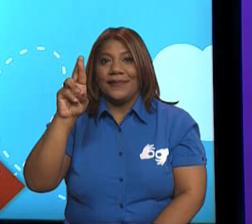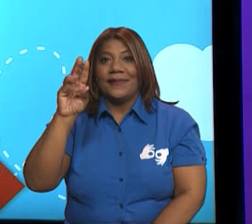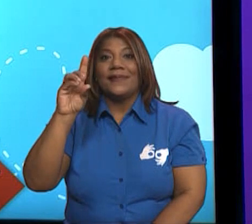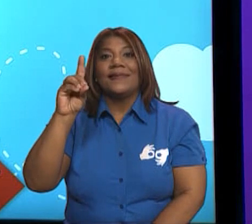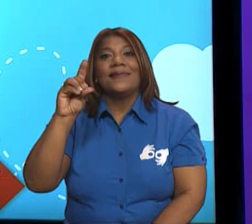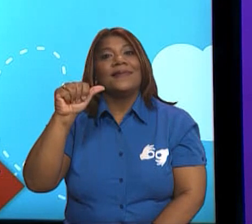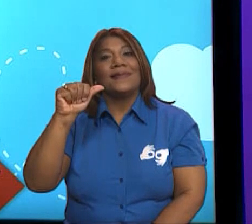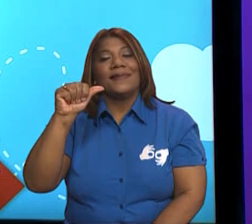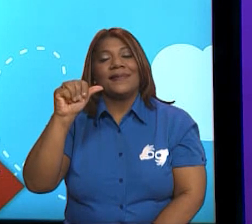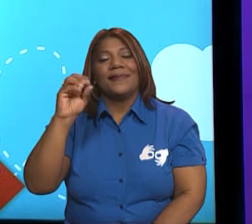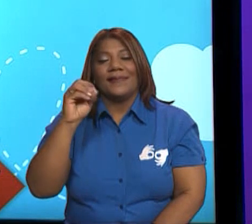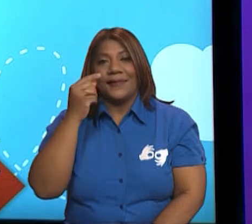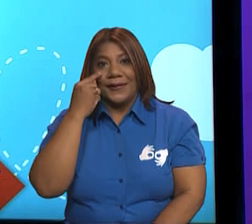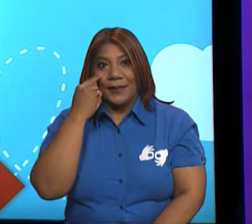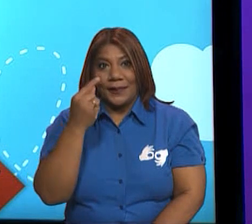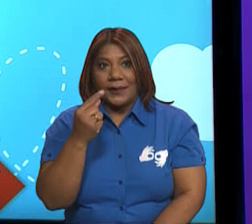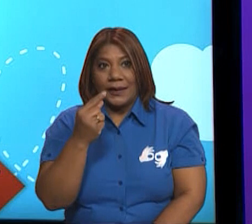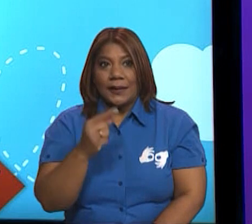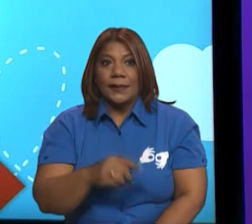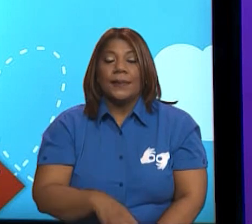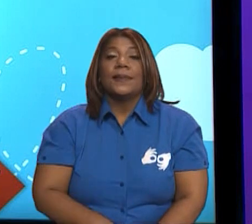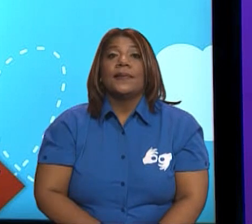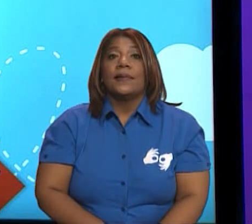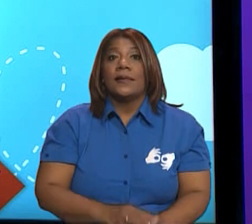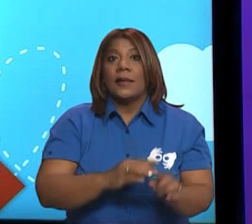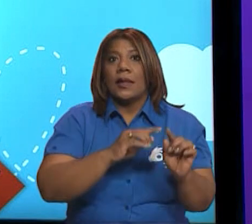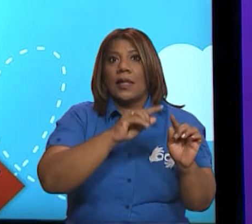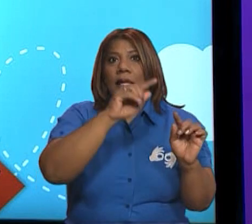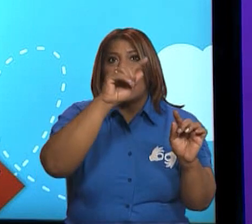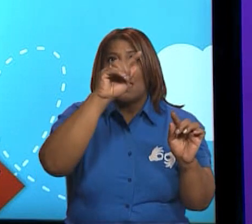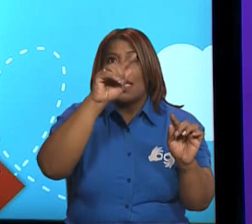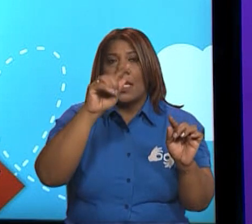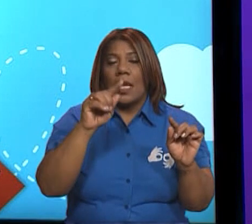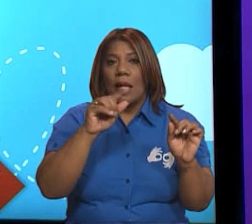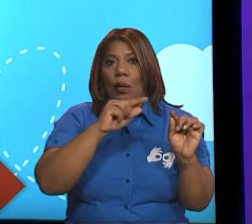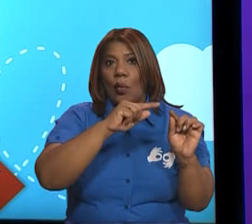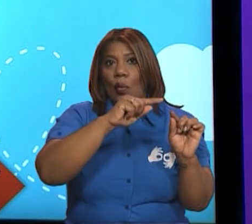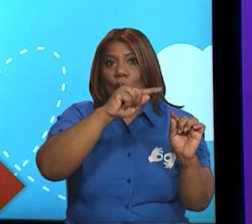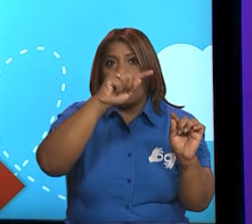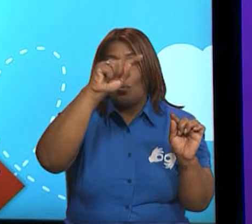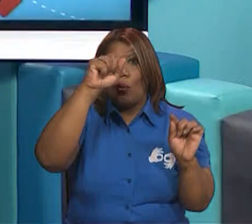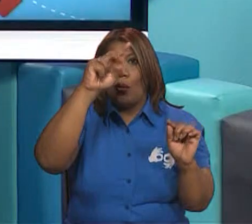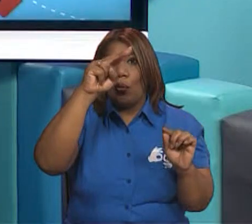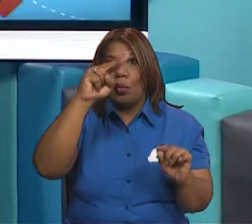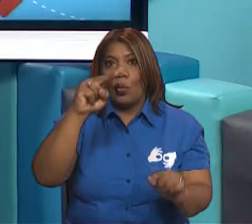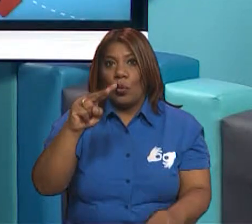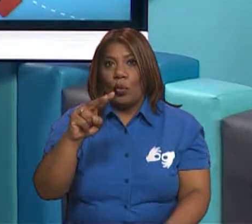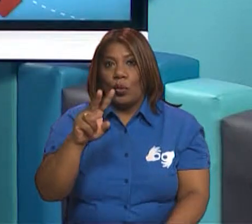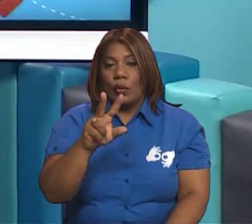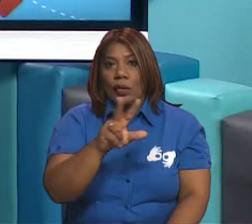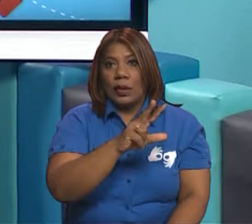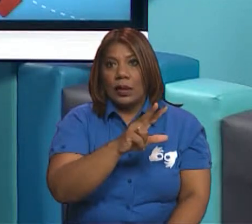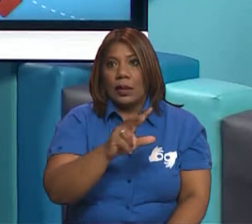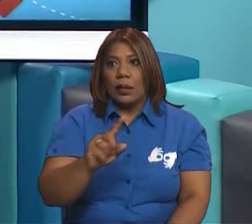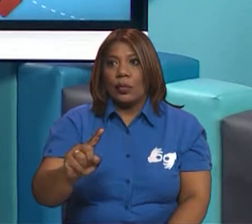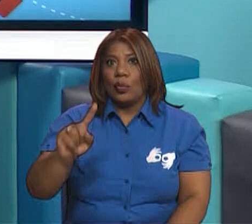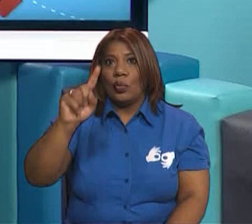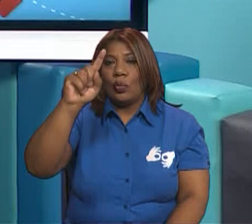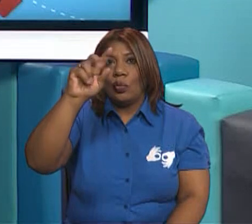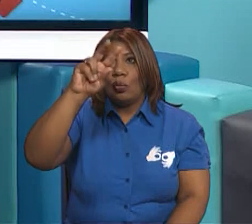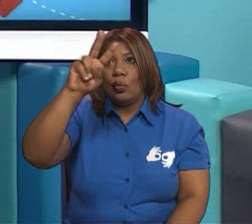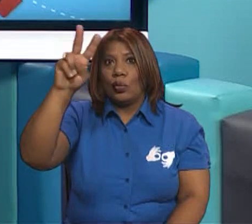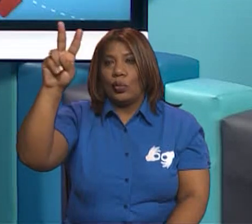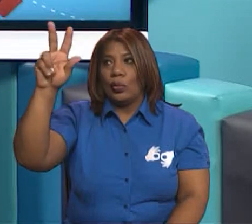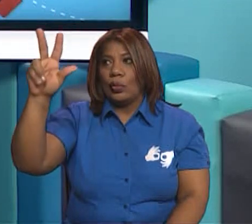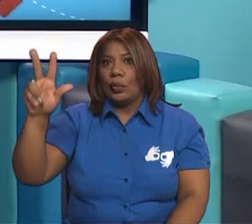hoy son los lados que lo conforman y también los vértices que son los puntos donde se unen esos